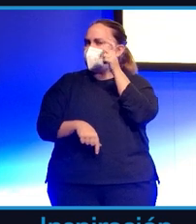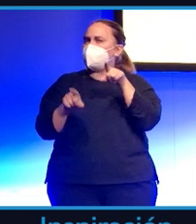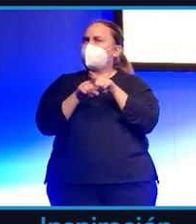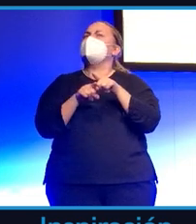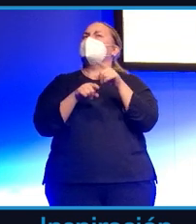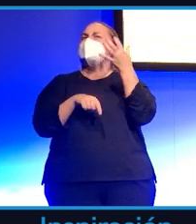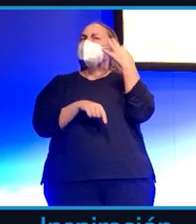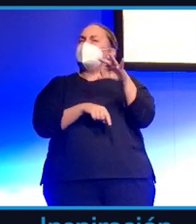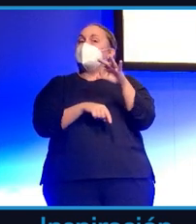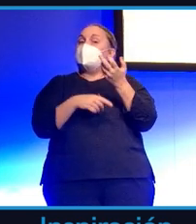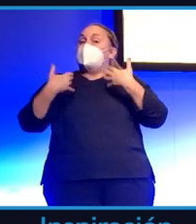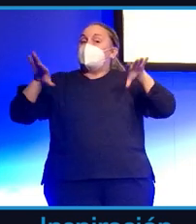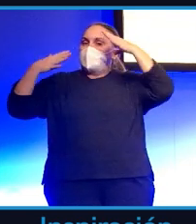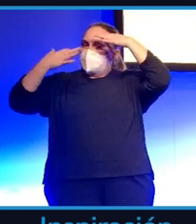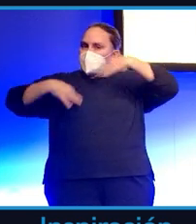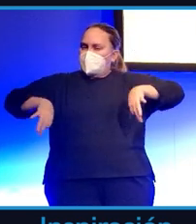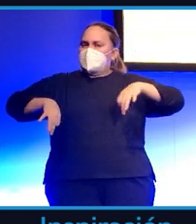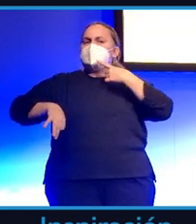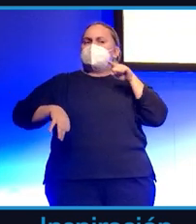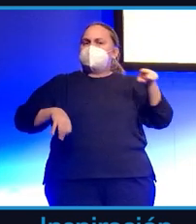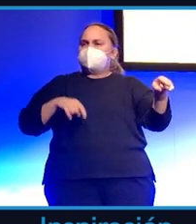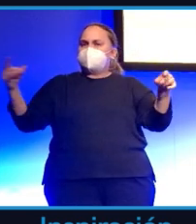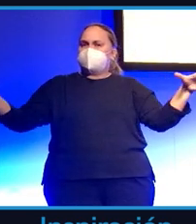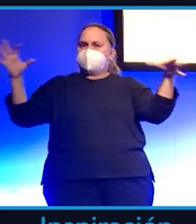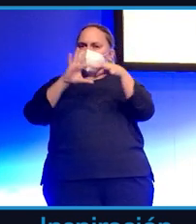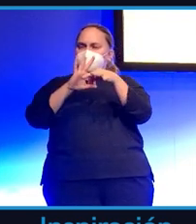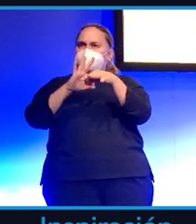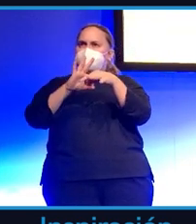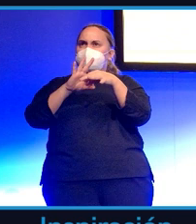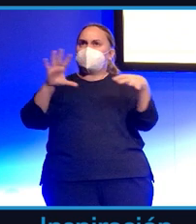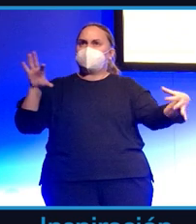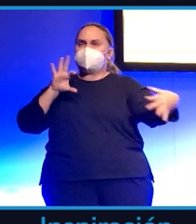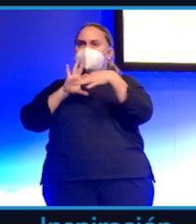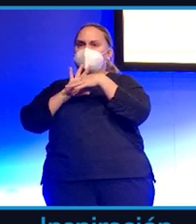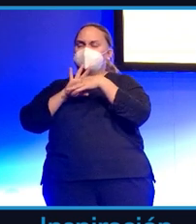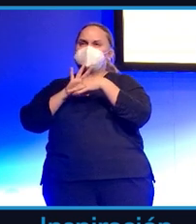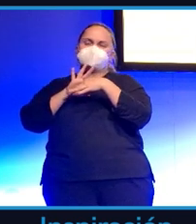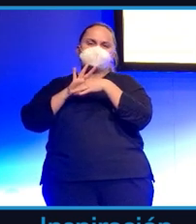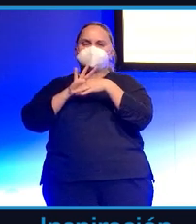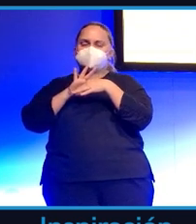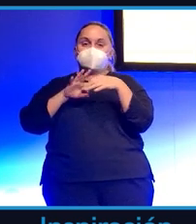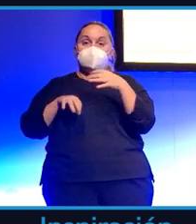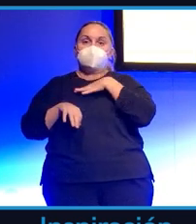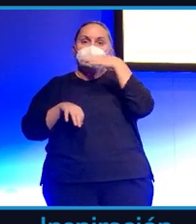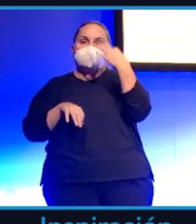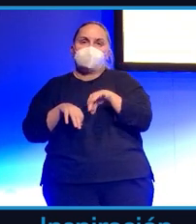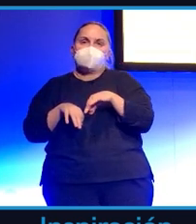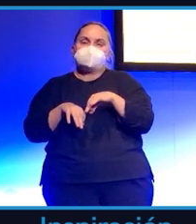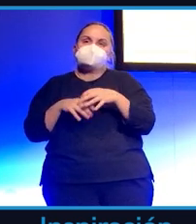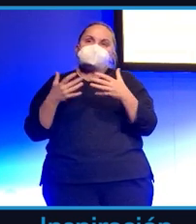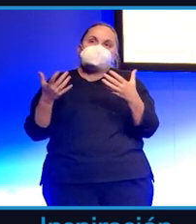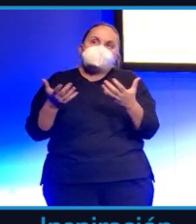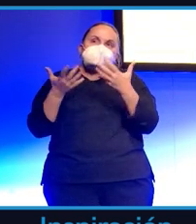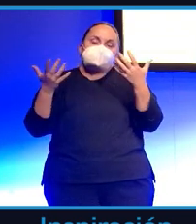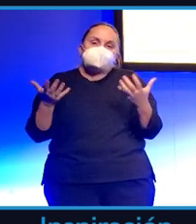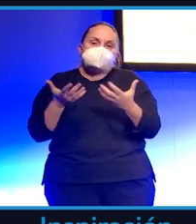involuntariamente una comparación con lo que él ya ha vivido, con lo que él ya ha conocido y seguramente no hay tanta.